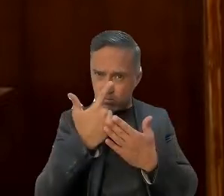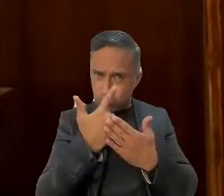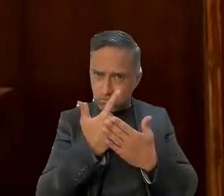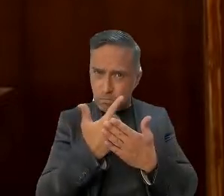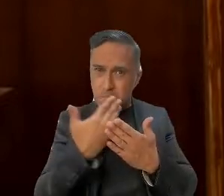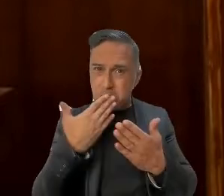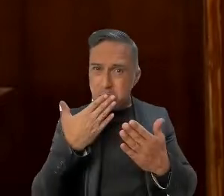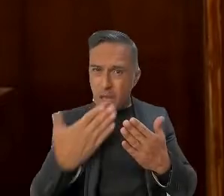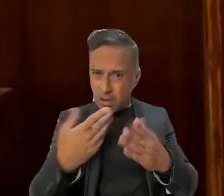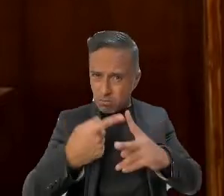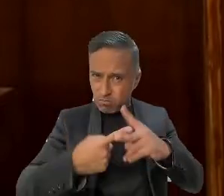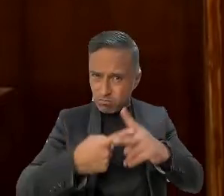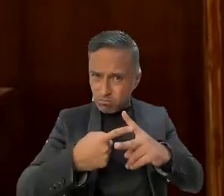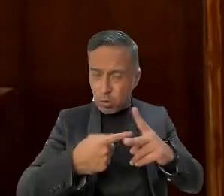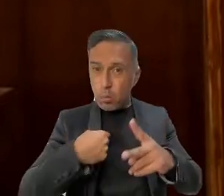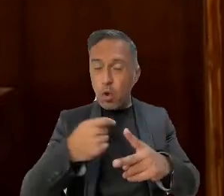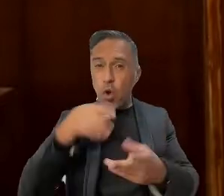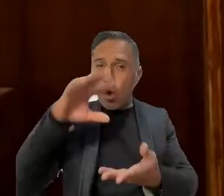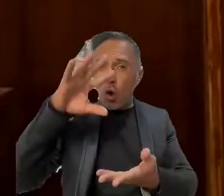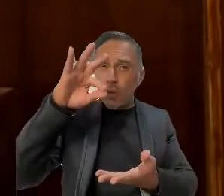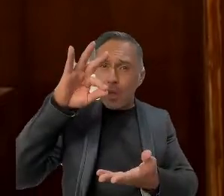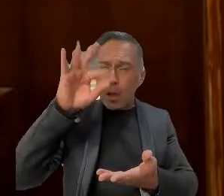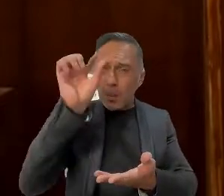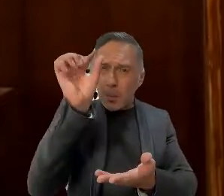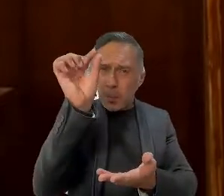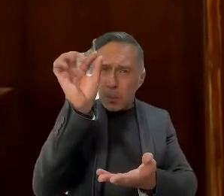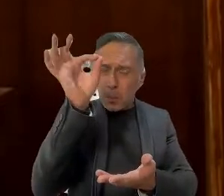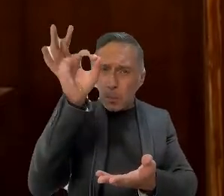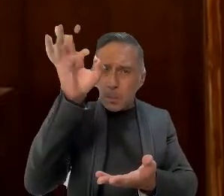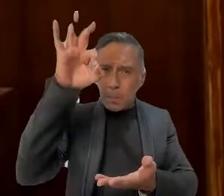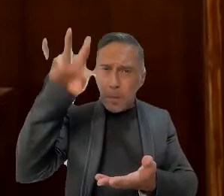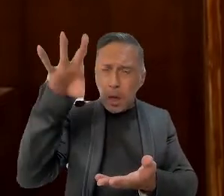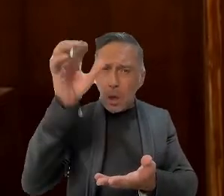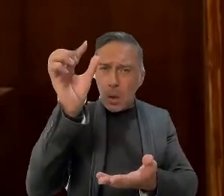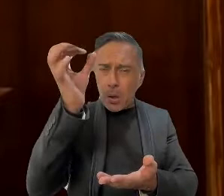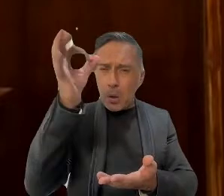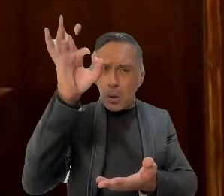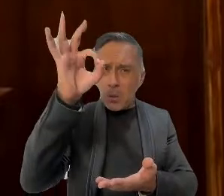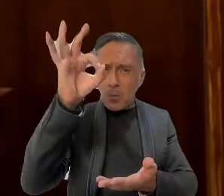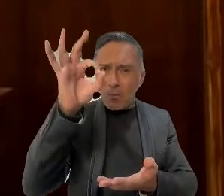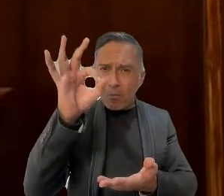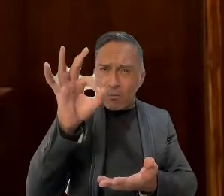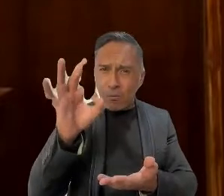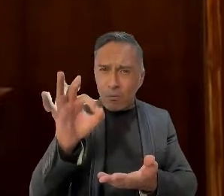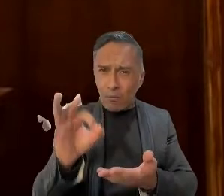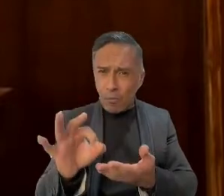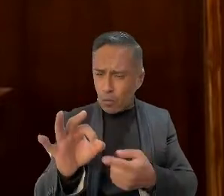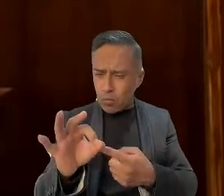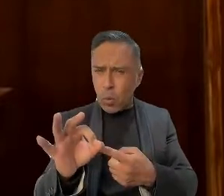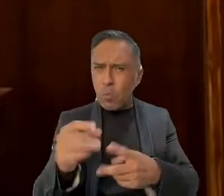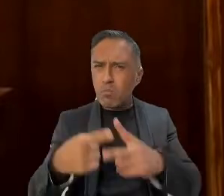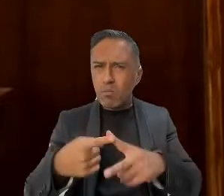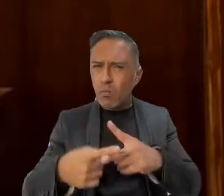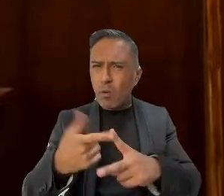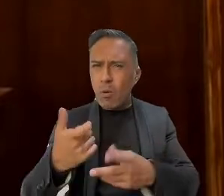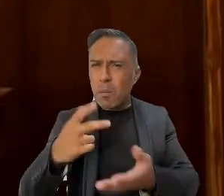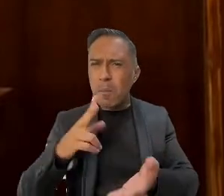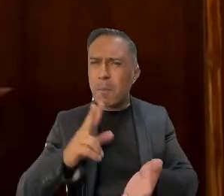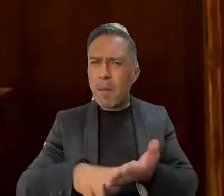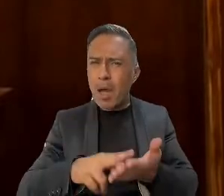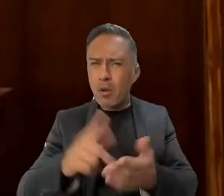cada gota debería tener un valor tomando en cuenta lo siguiente. Lo que cuesta